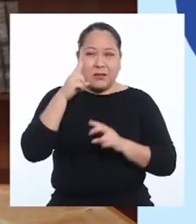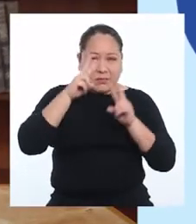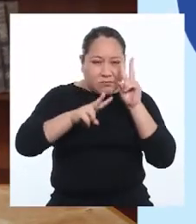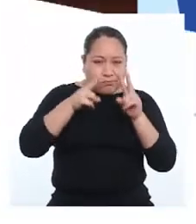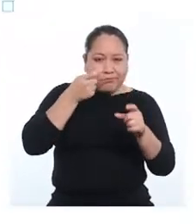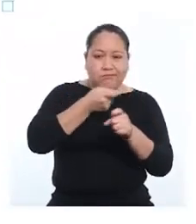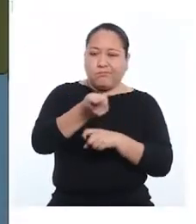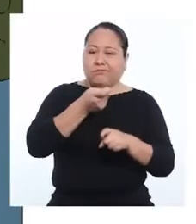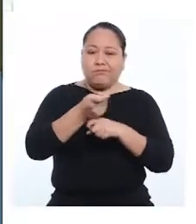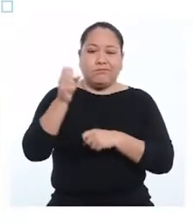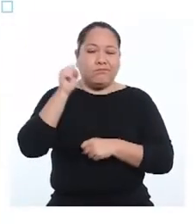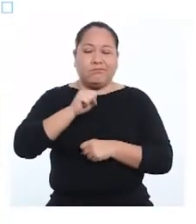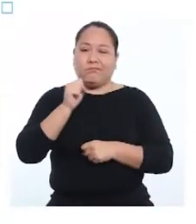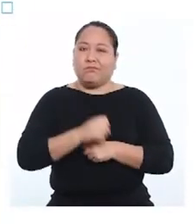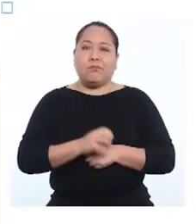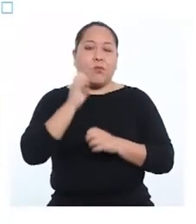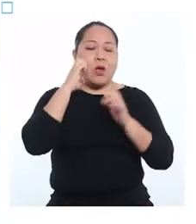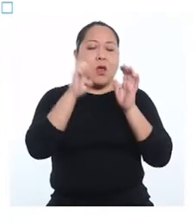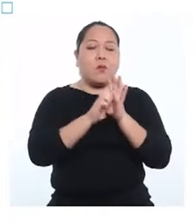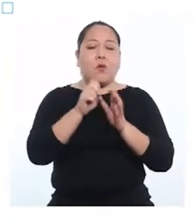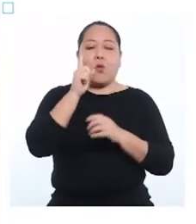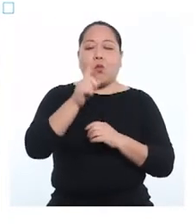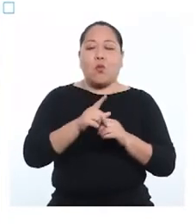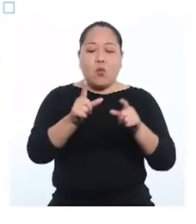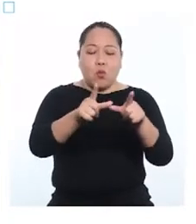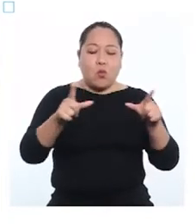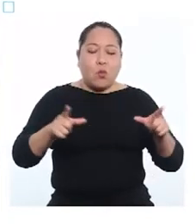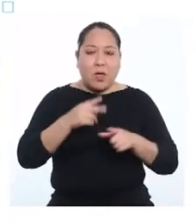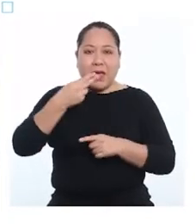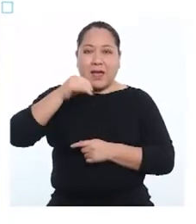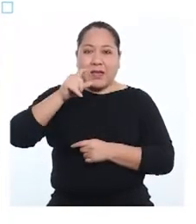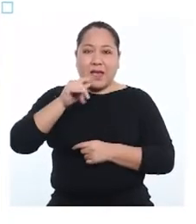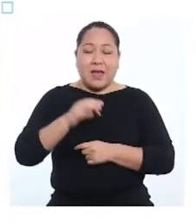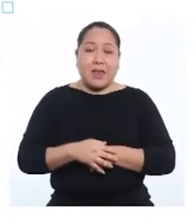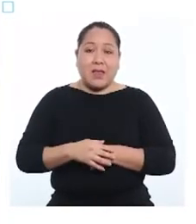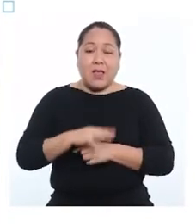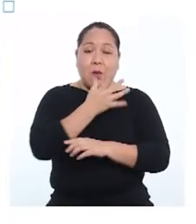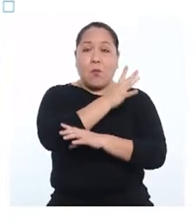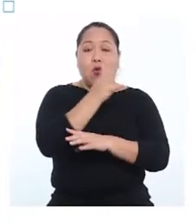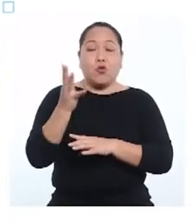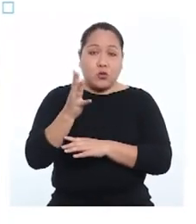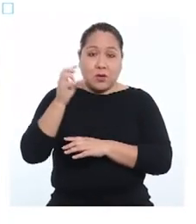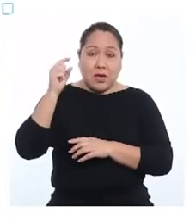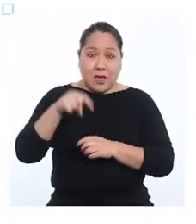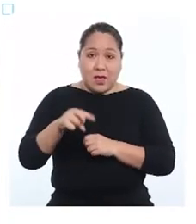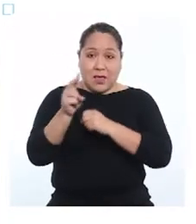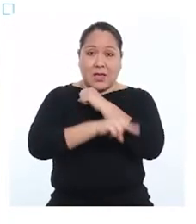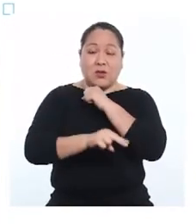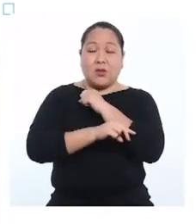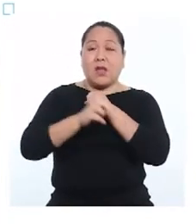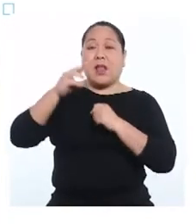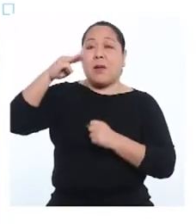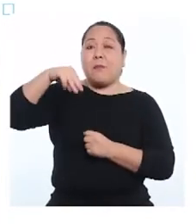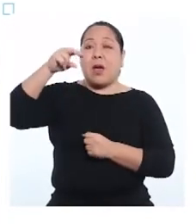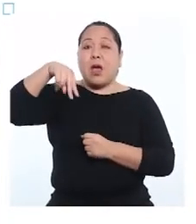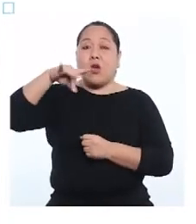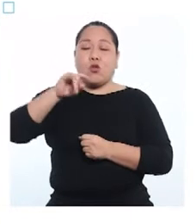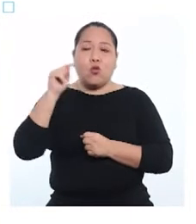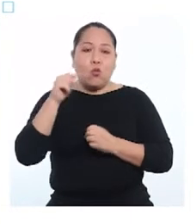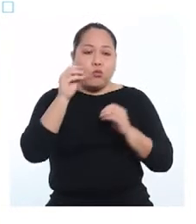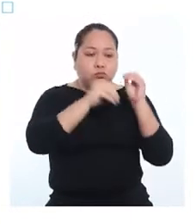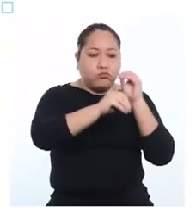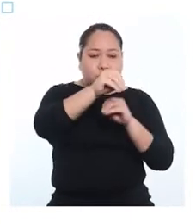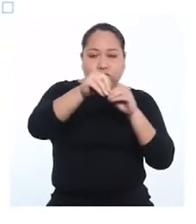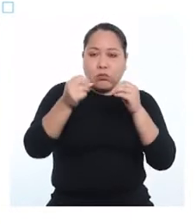afectadas. Por ejemplo, una hectárea de bosque del Parque Nacional del Manu alberga una variedad de